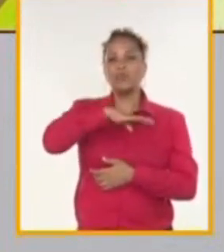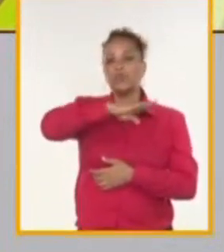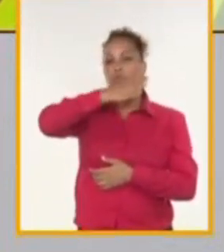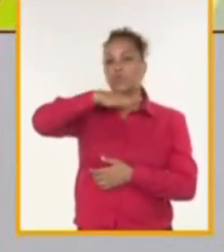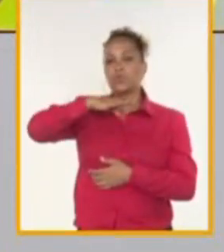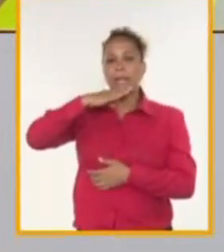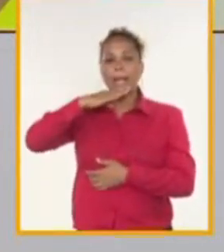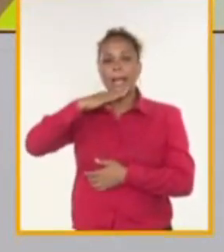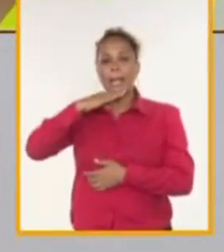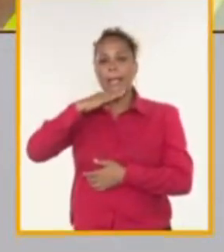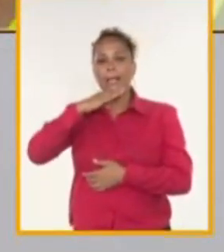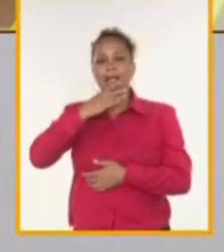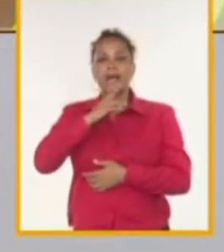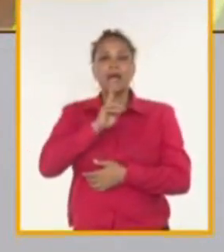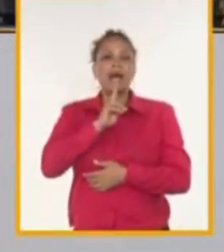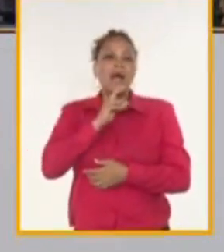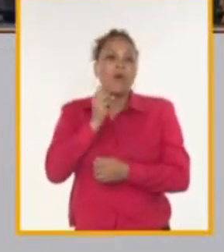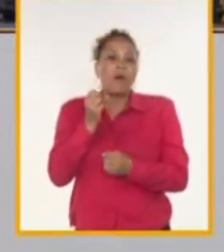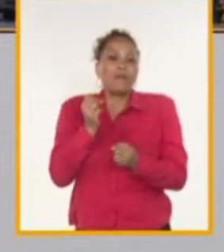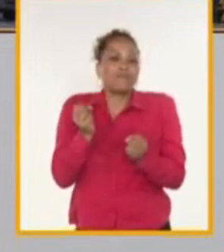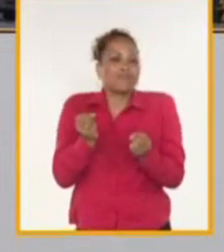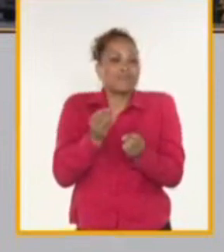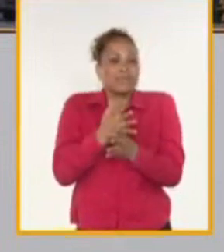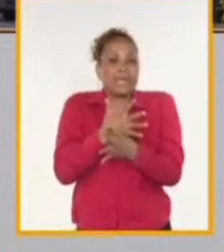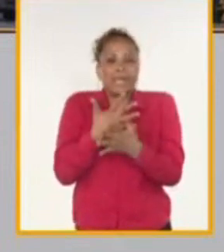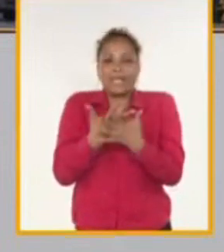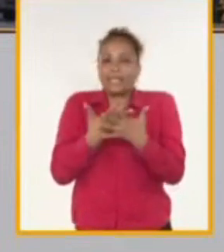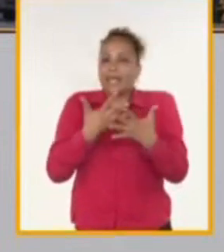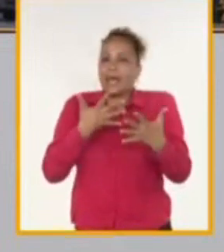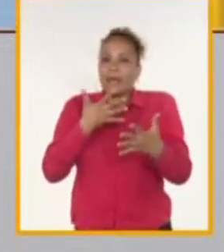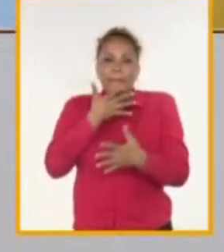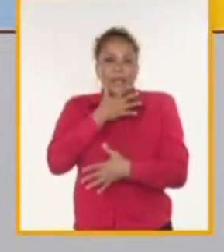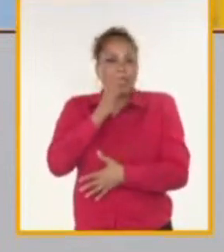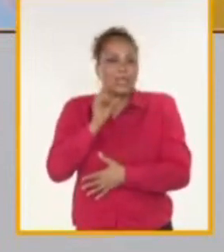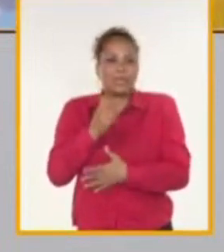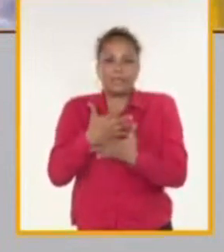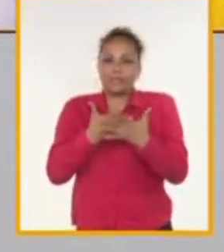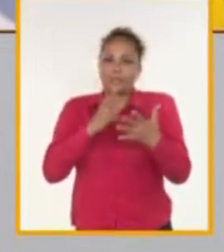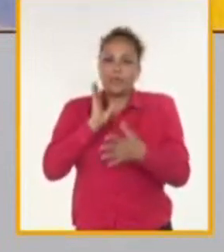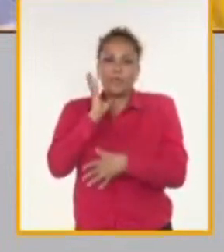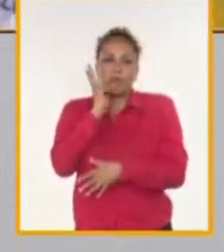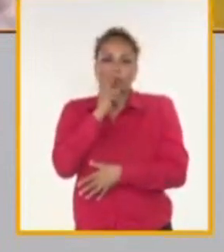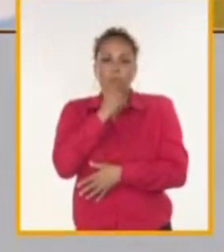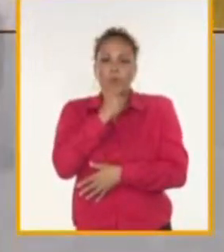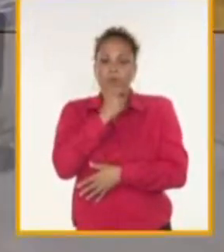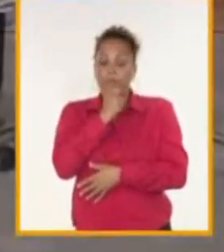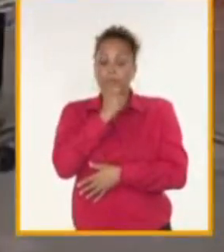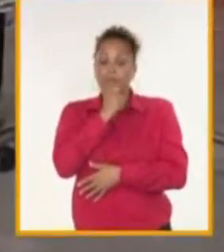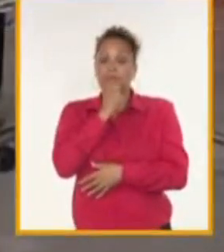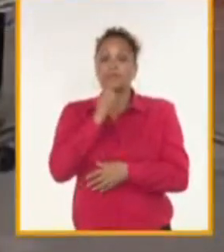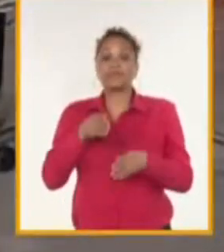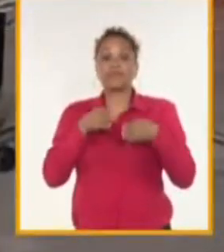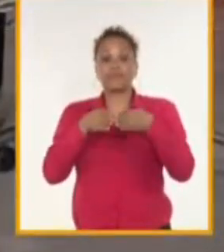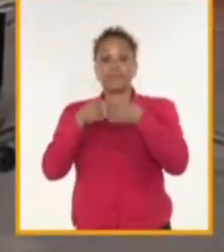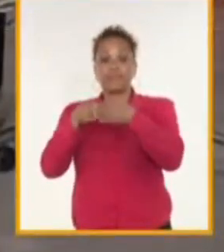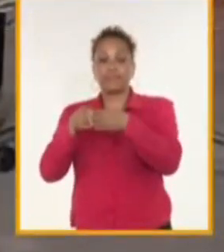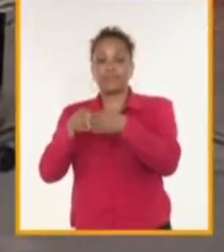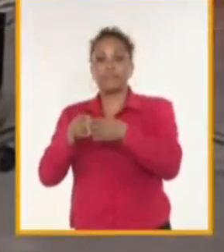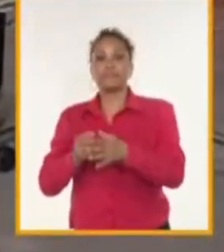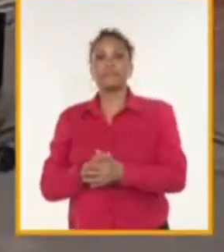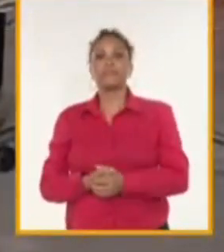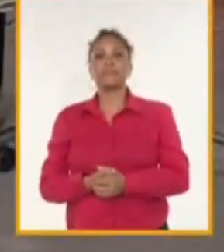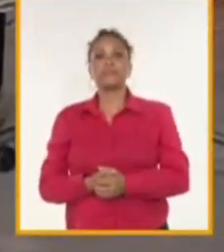las aguas cristalinas y la limpieza de la bahía de Mariel. Con la conclusión del dragado,